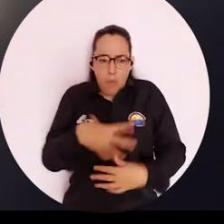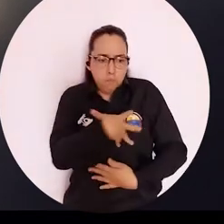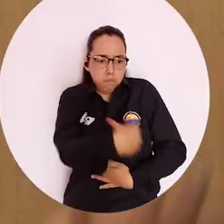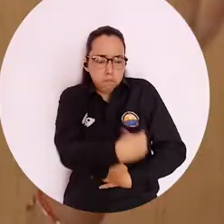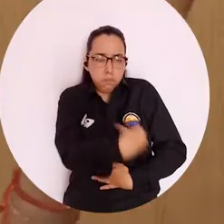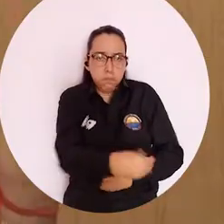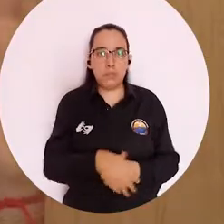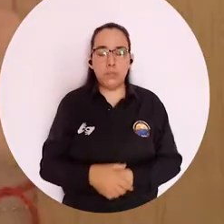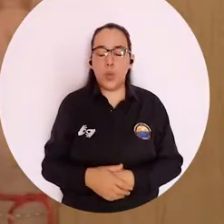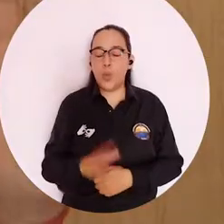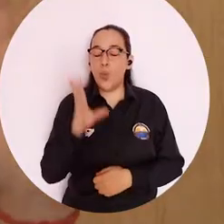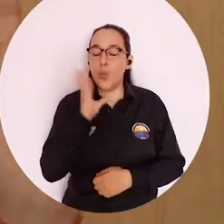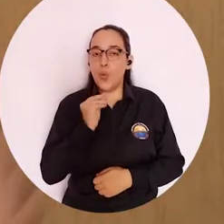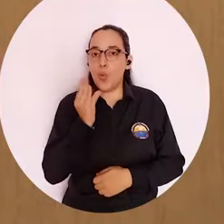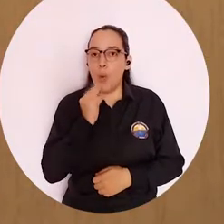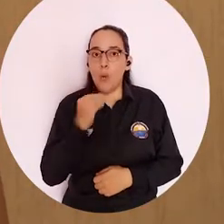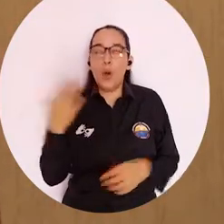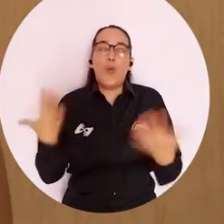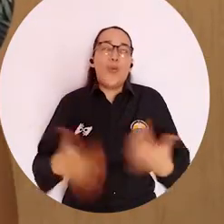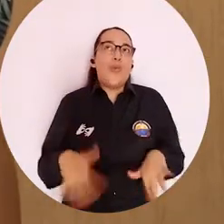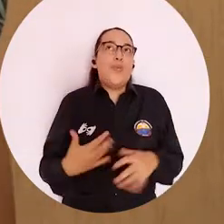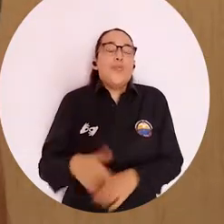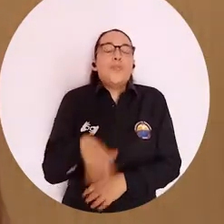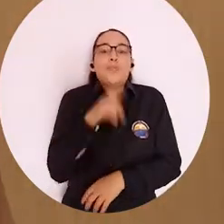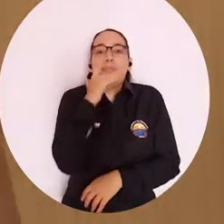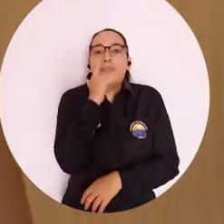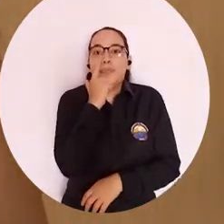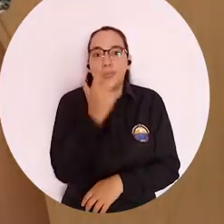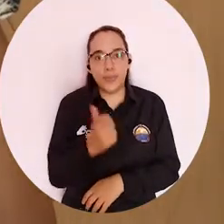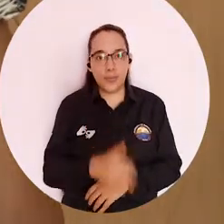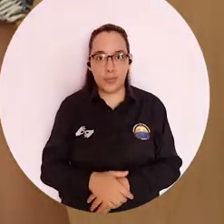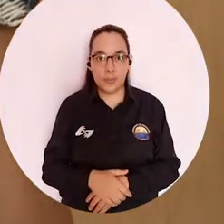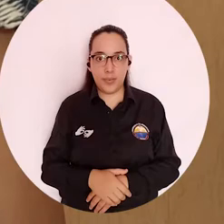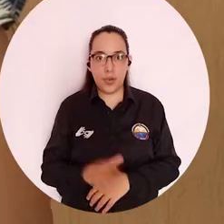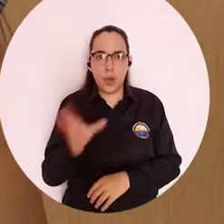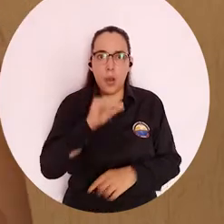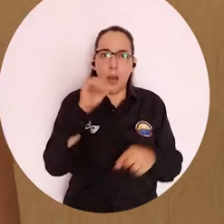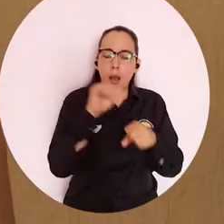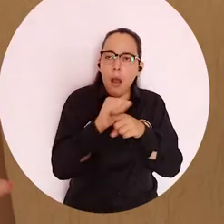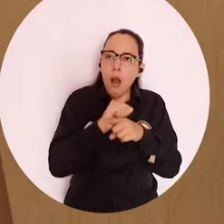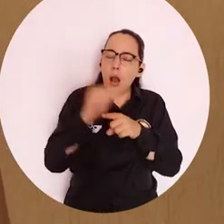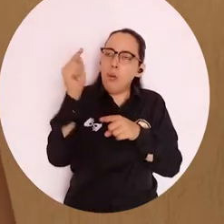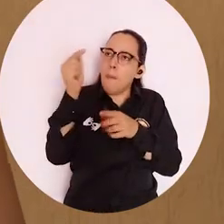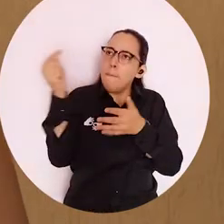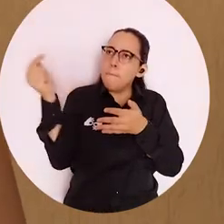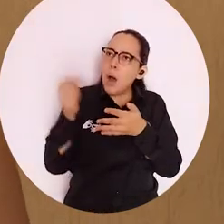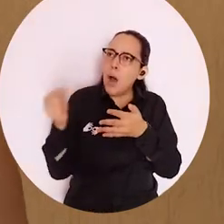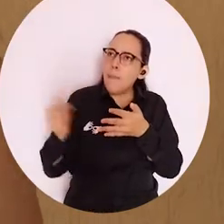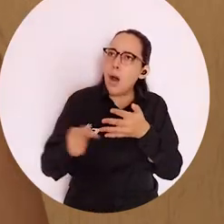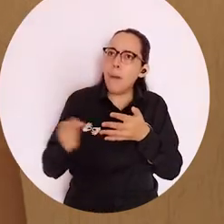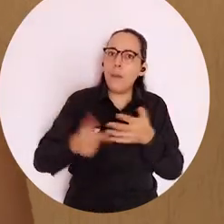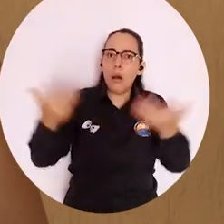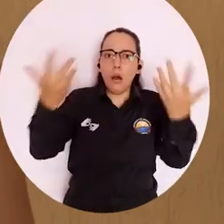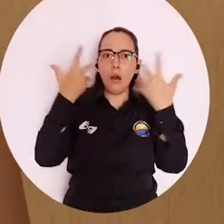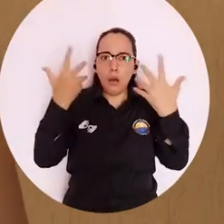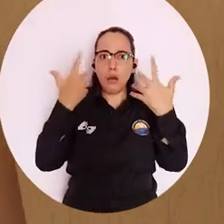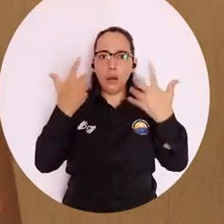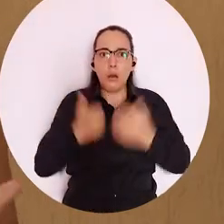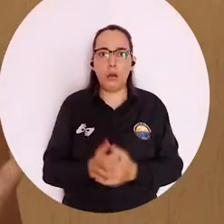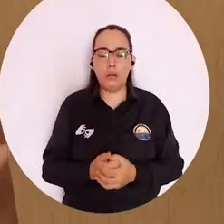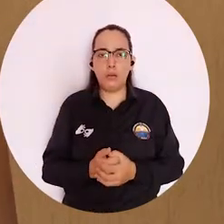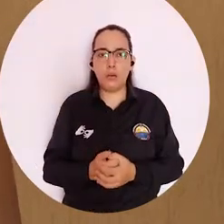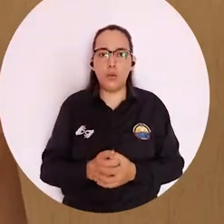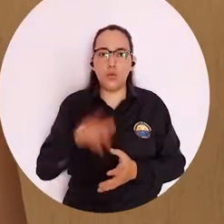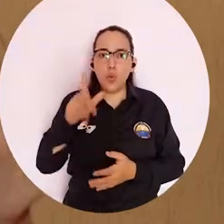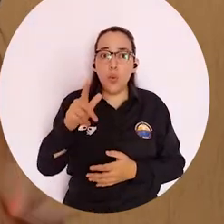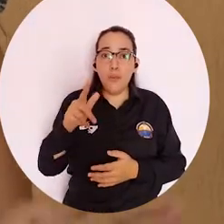natural. La experiencia fue estupenda. Poner en práctica todos los tips, enseñanzas que nos